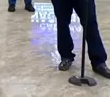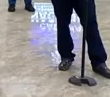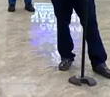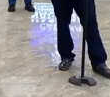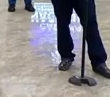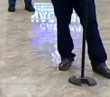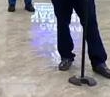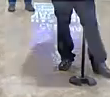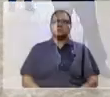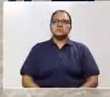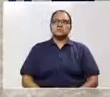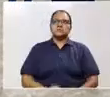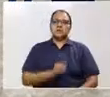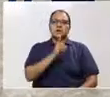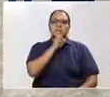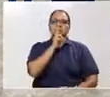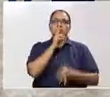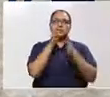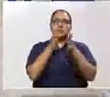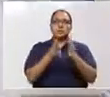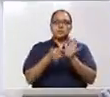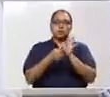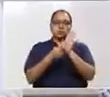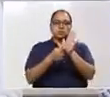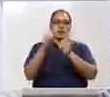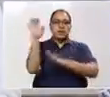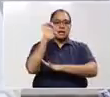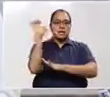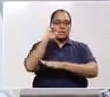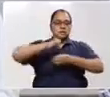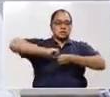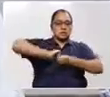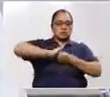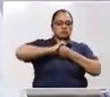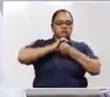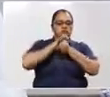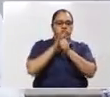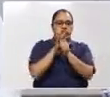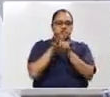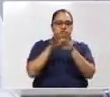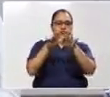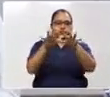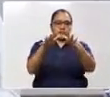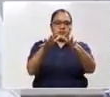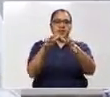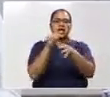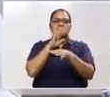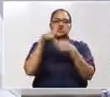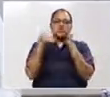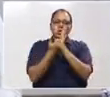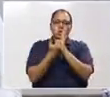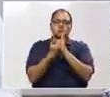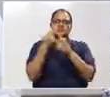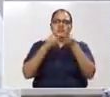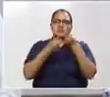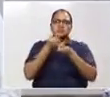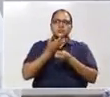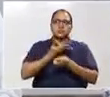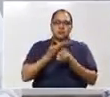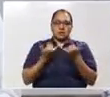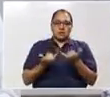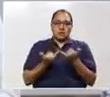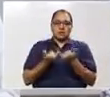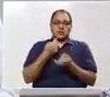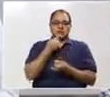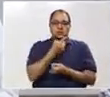Compatriotas, la emergencia del COVID-19 nos afecta a todos. Este es un reto